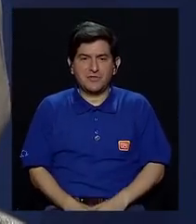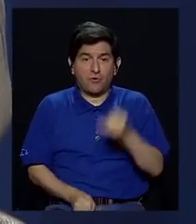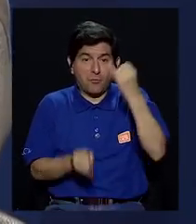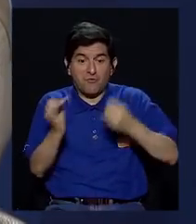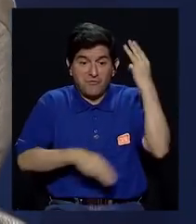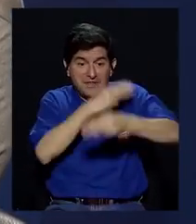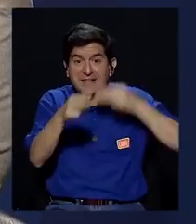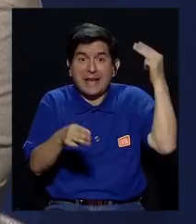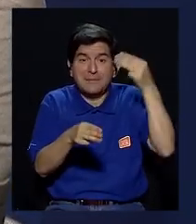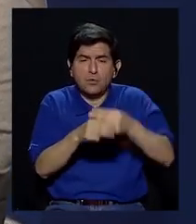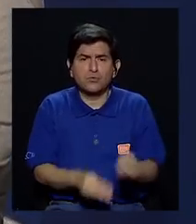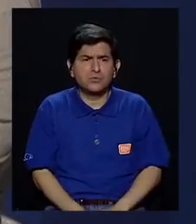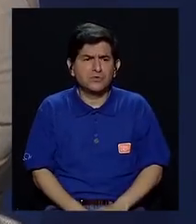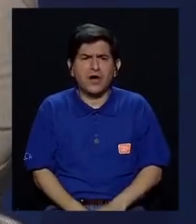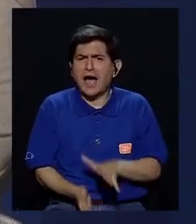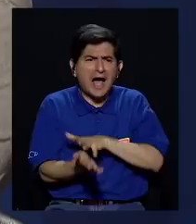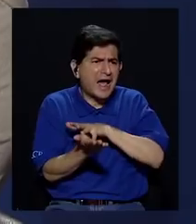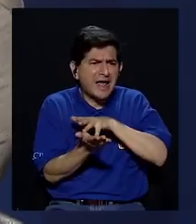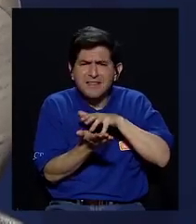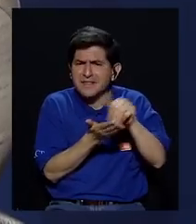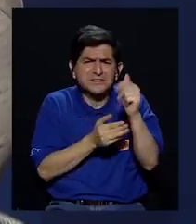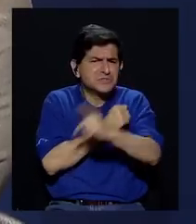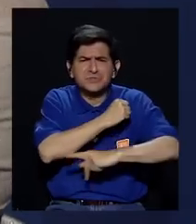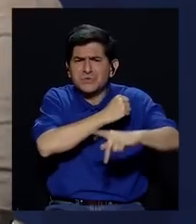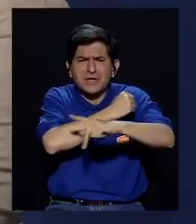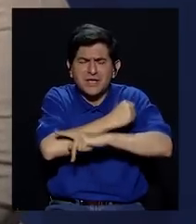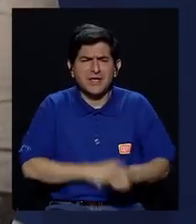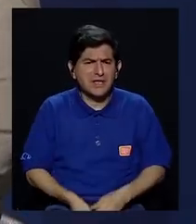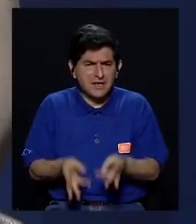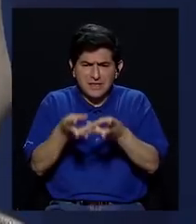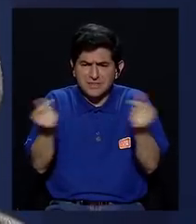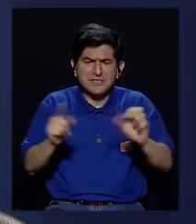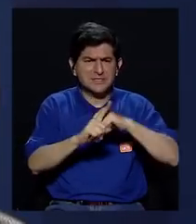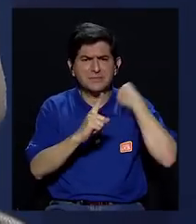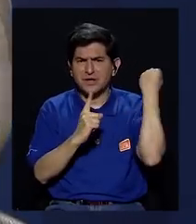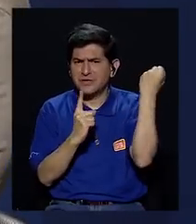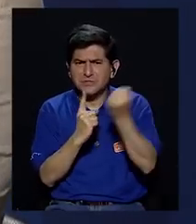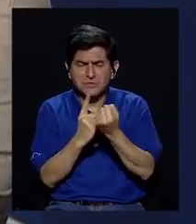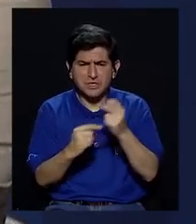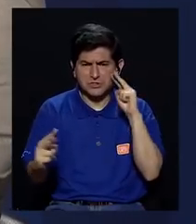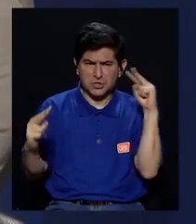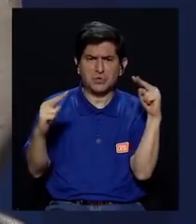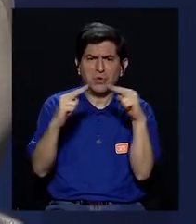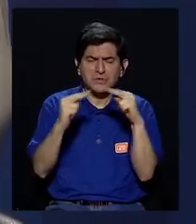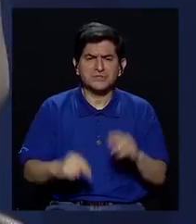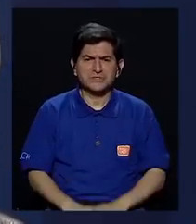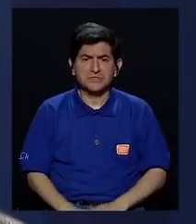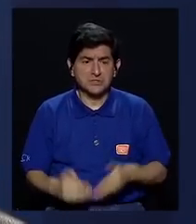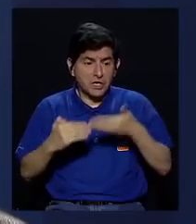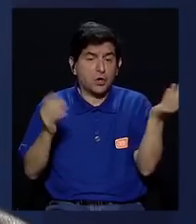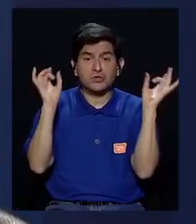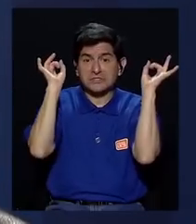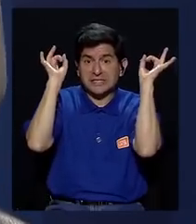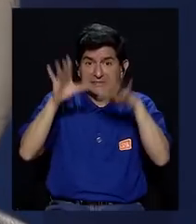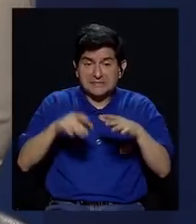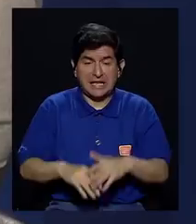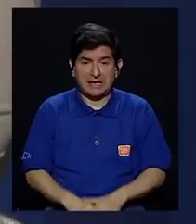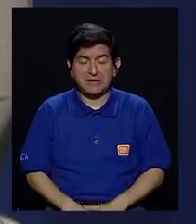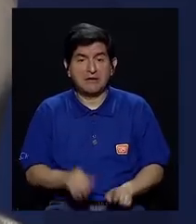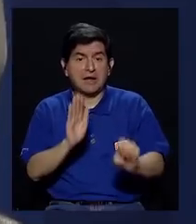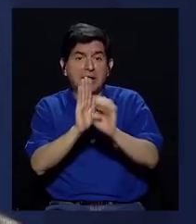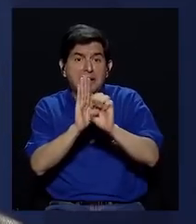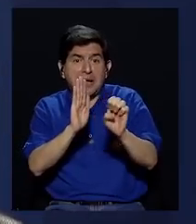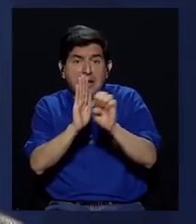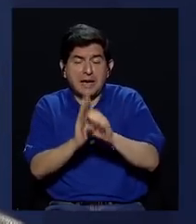apocalípticas, ¿verdad? Va a desaparecer el país como lo conocemos, va a desaparecer la sociedad como la conocemos, van a venir cosas tremendas